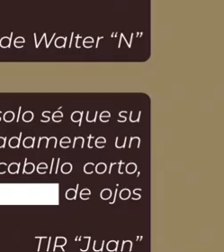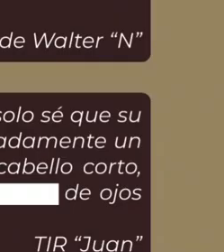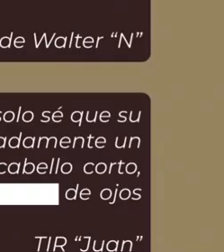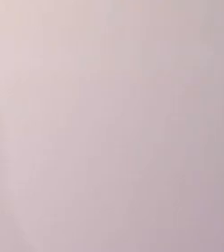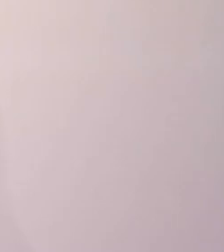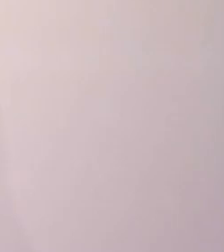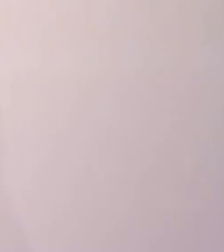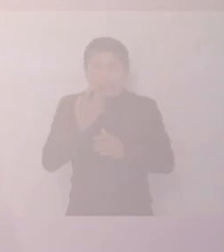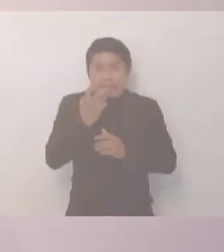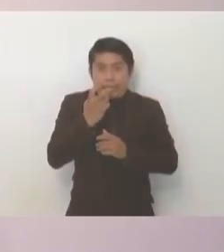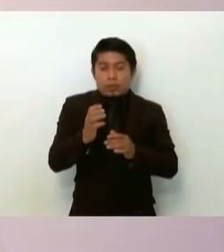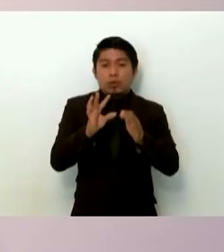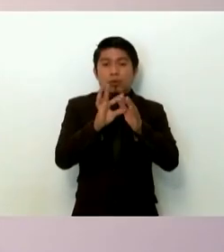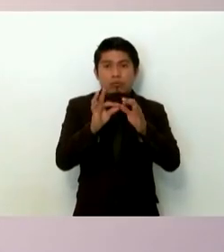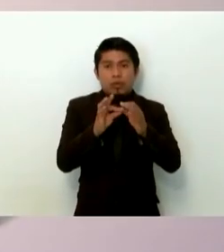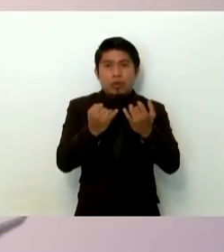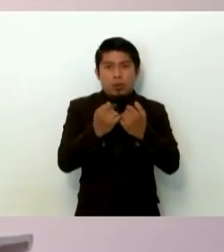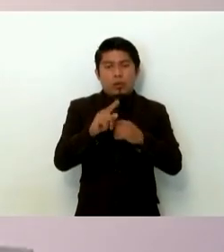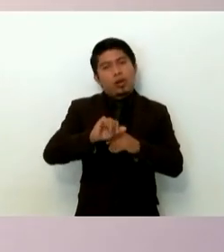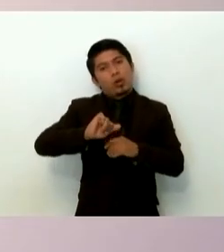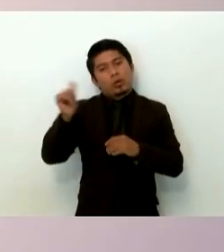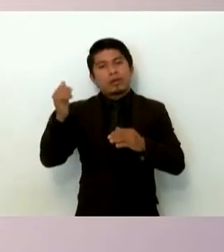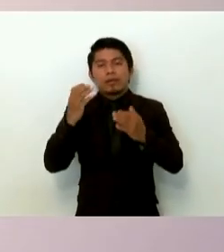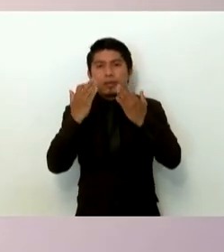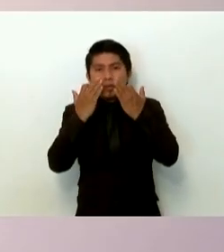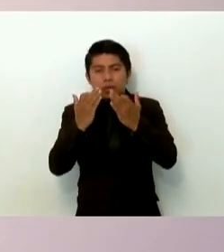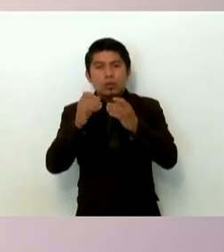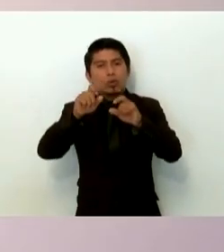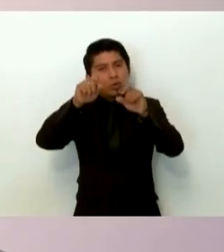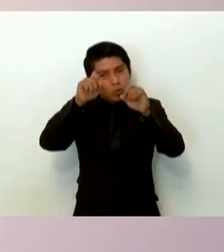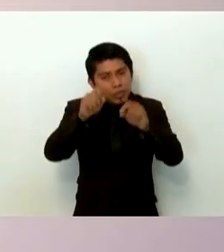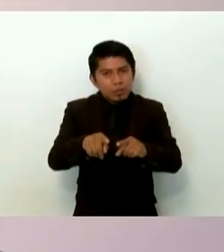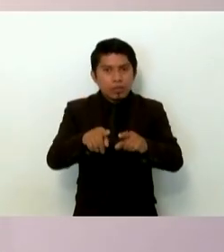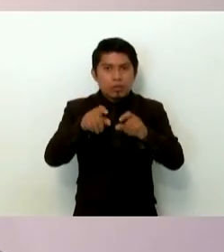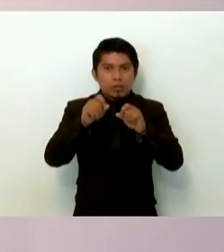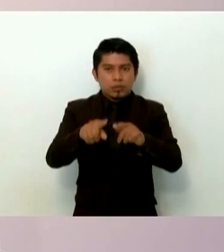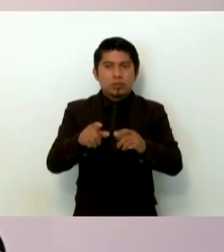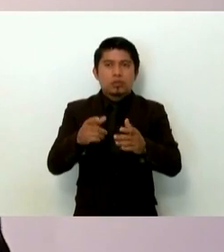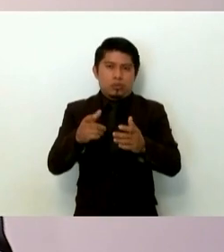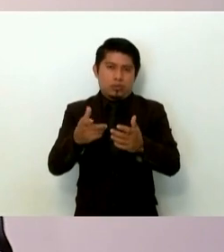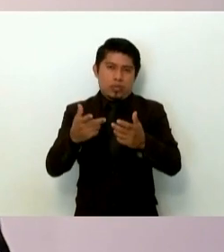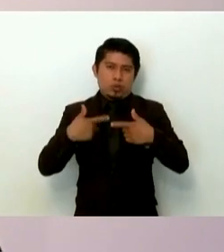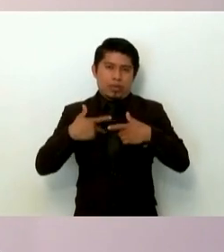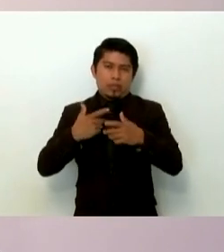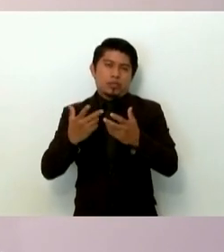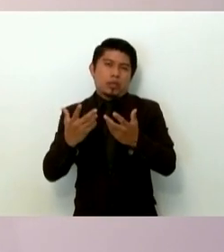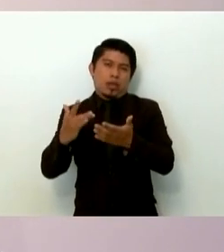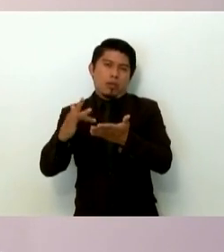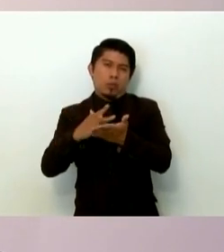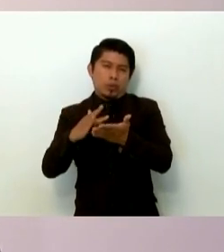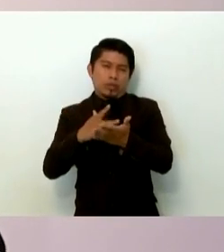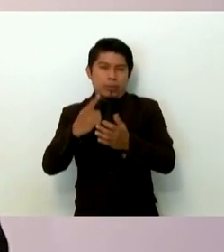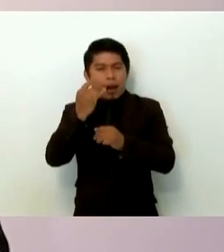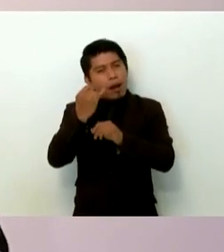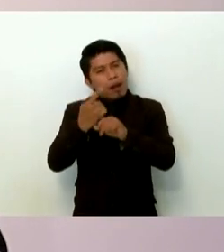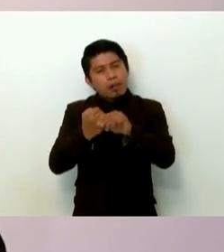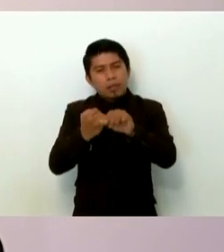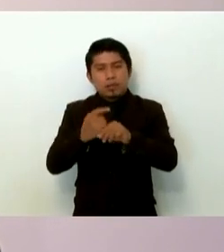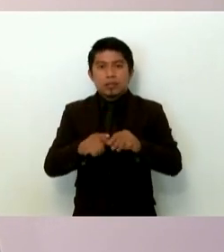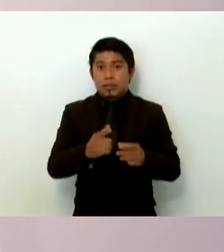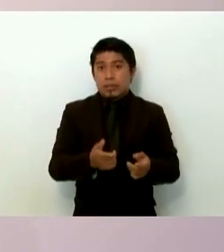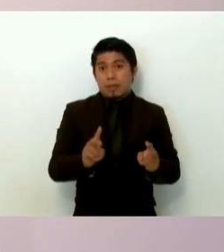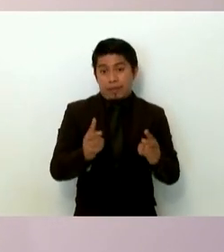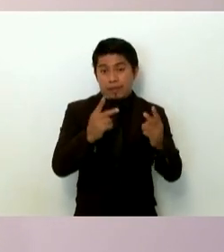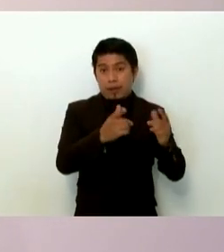Esto lo refrenda también en otras declaraciones los mismos colaboradores. Se vendían armas